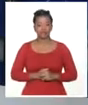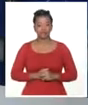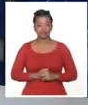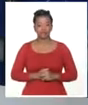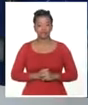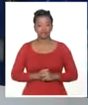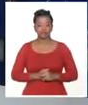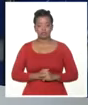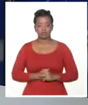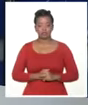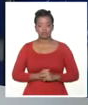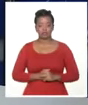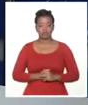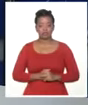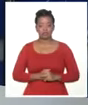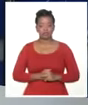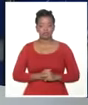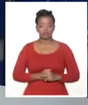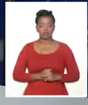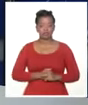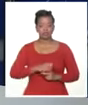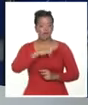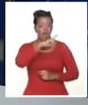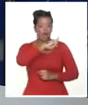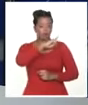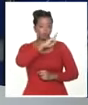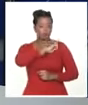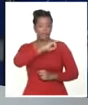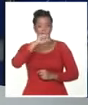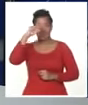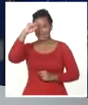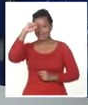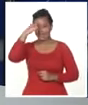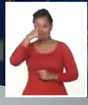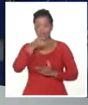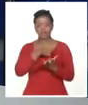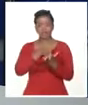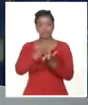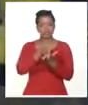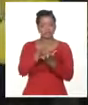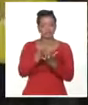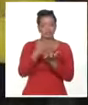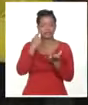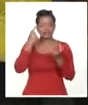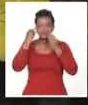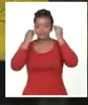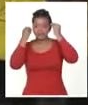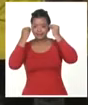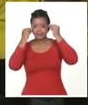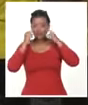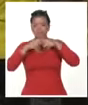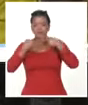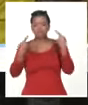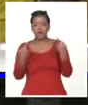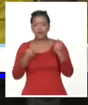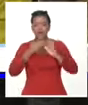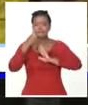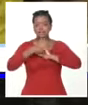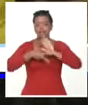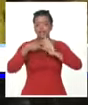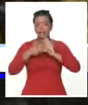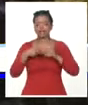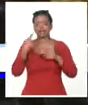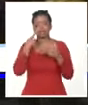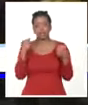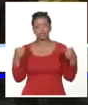sobrevivientes tras el mortal choque de trenes de este viernes. Según reportes oficiales, más de 280 personas